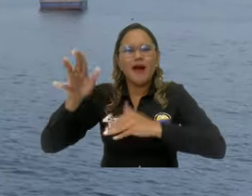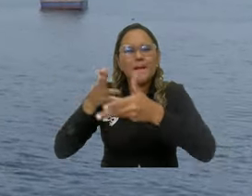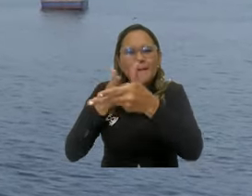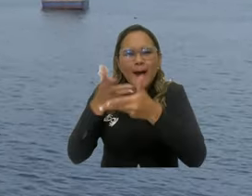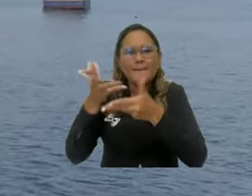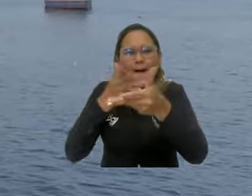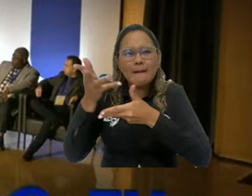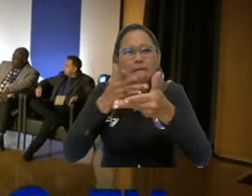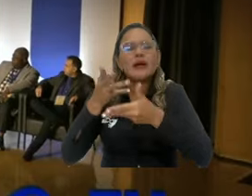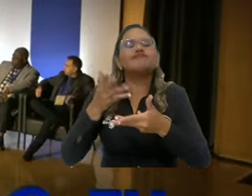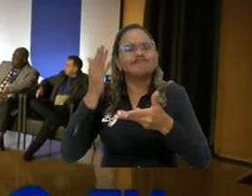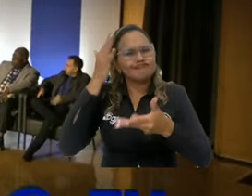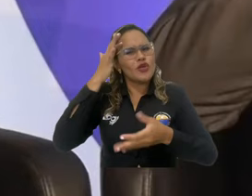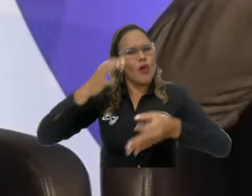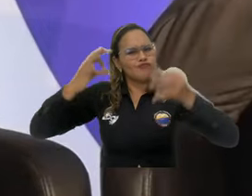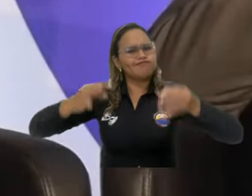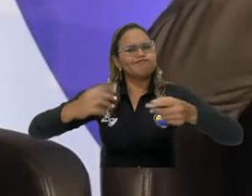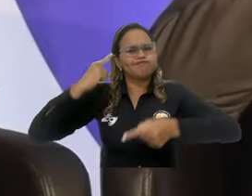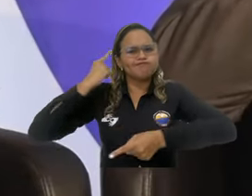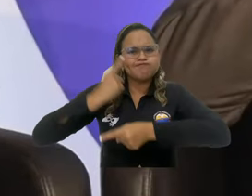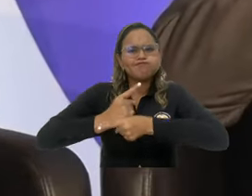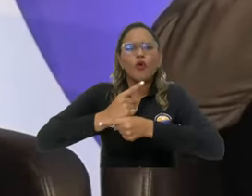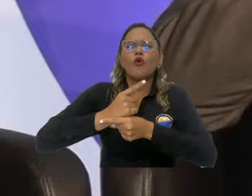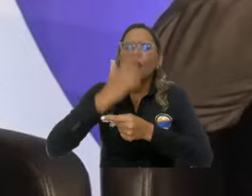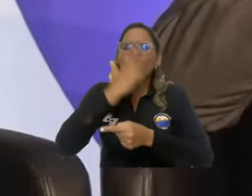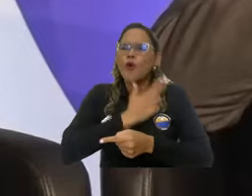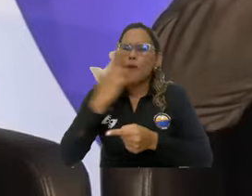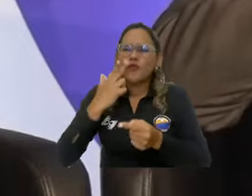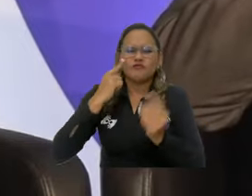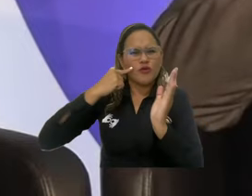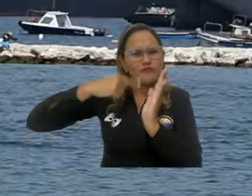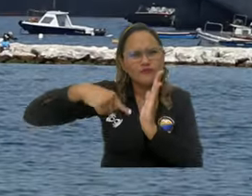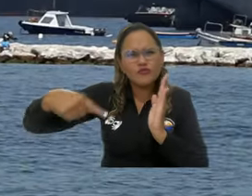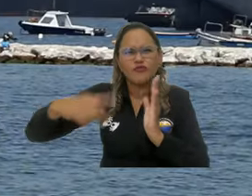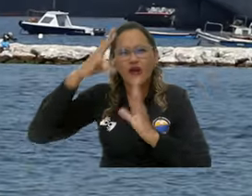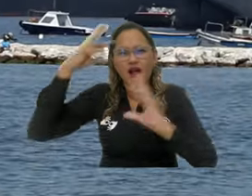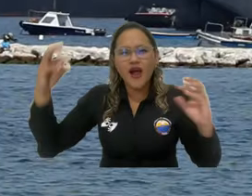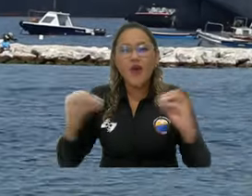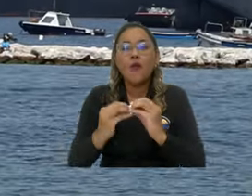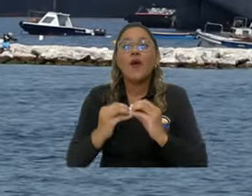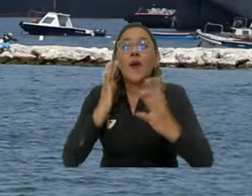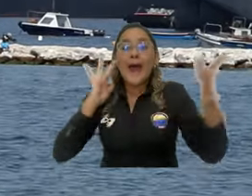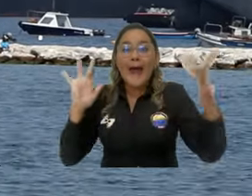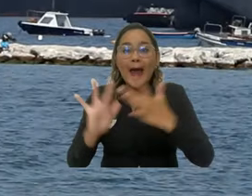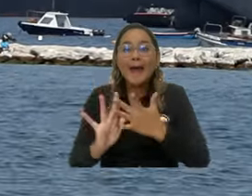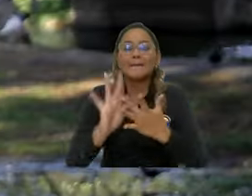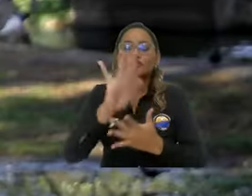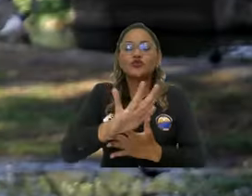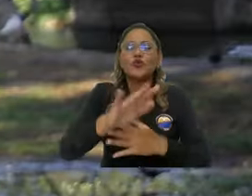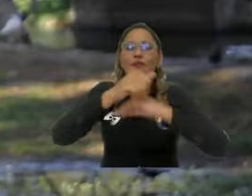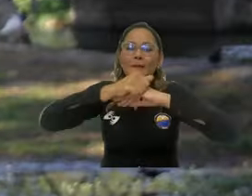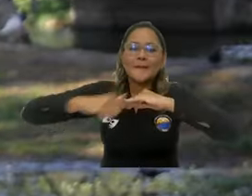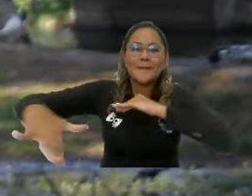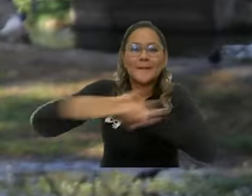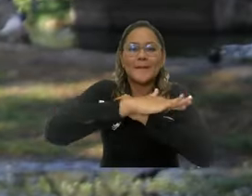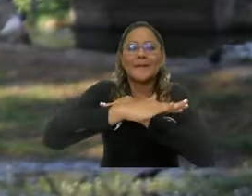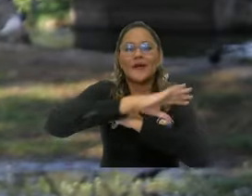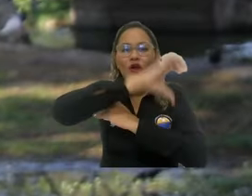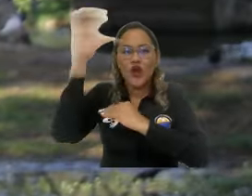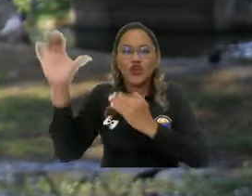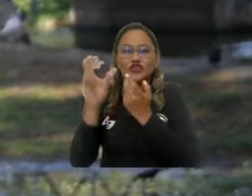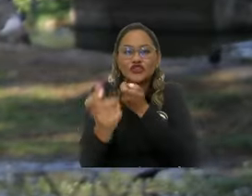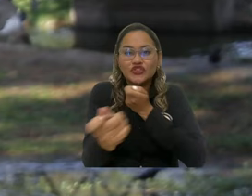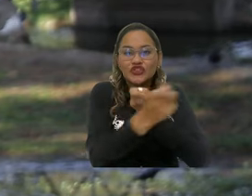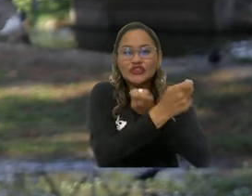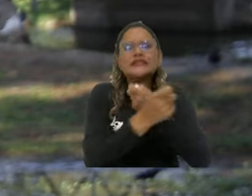reafirmando el compromiso institucional con la sostenibilidad y la regeneración de los territorios marino-costeros. Para nosotros es muy importante